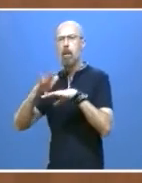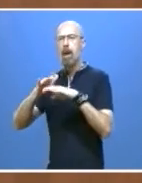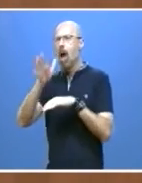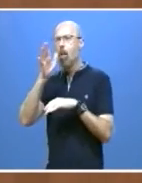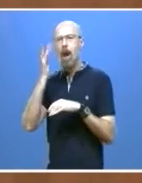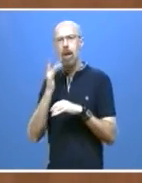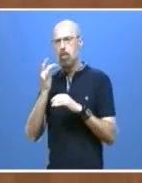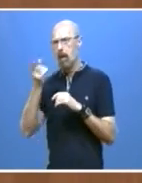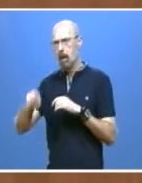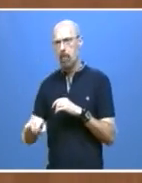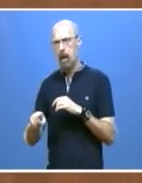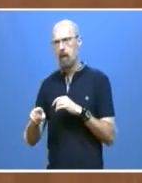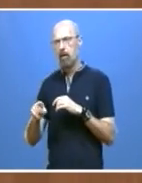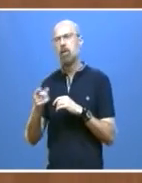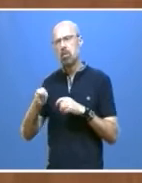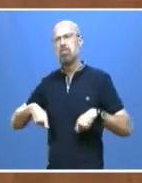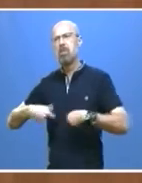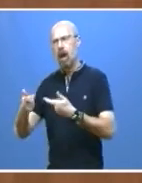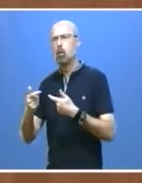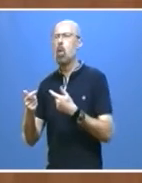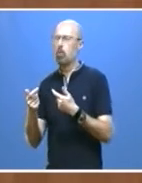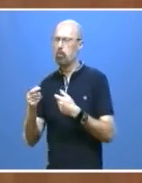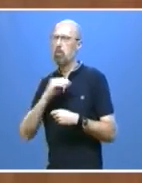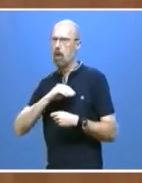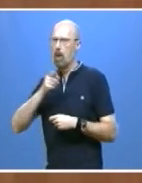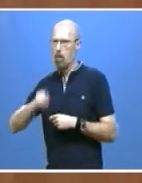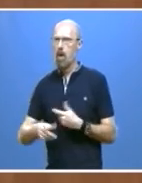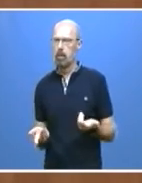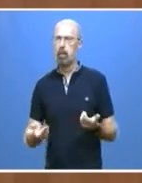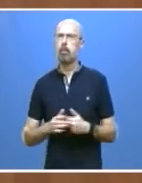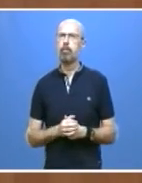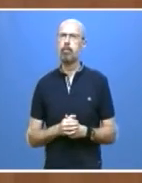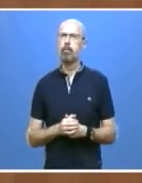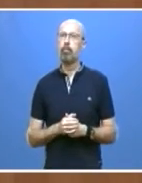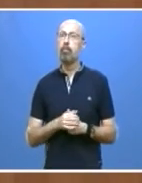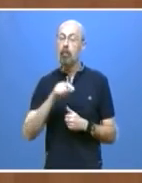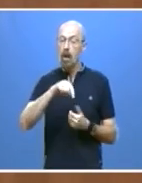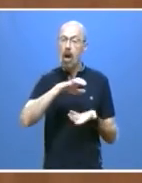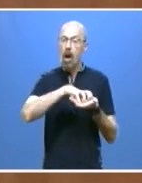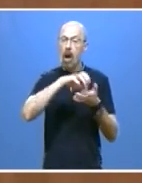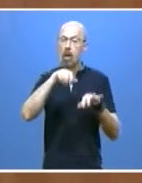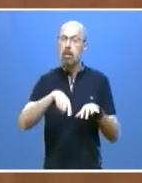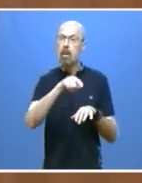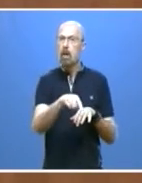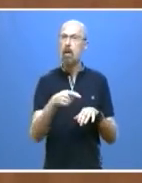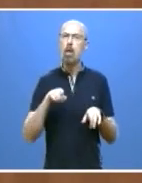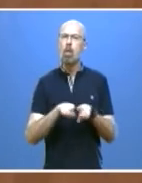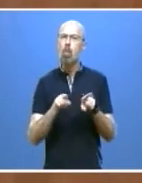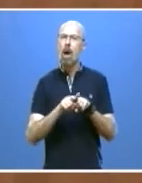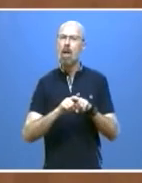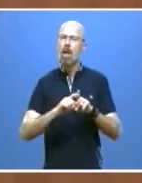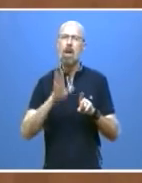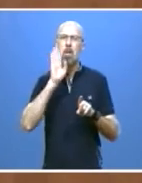una inversión no menor que la anterior. Vamos a ser una comunidad con cero vertederos y escombreras